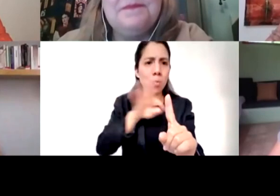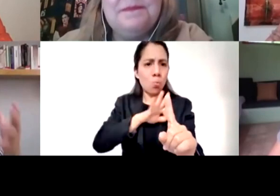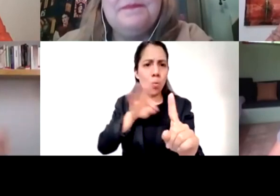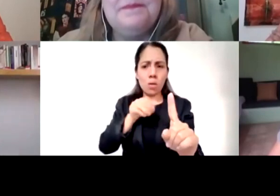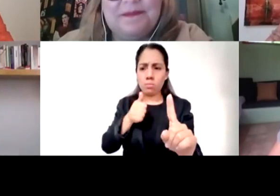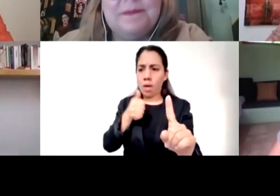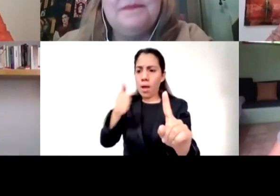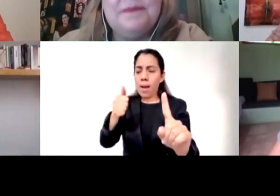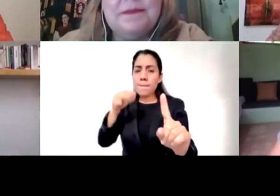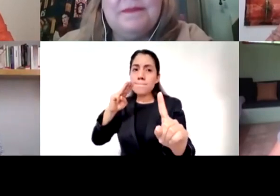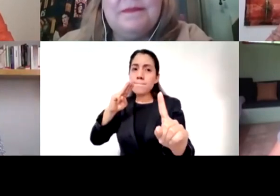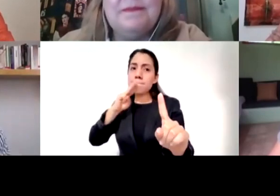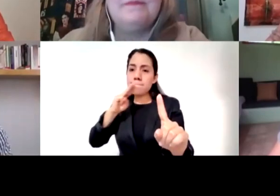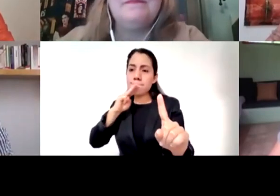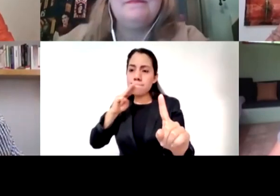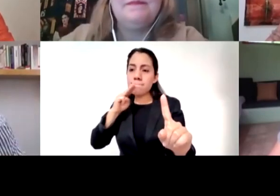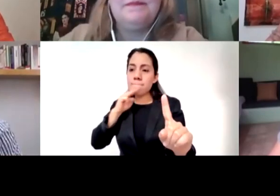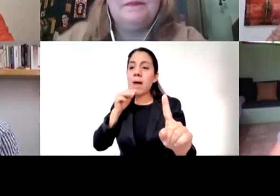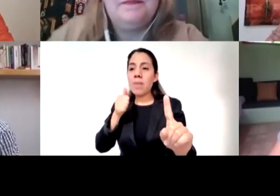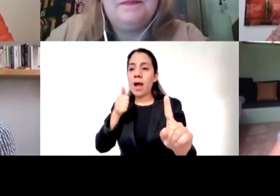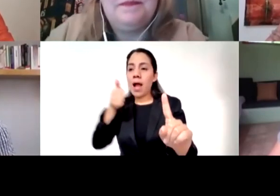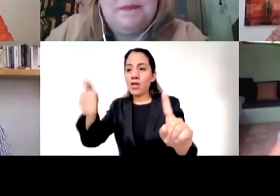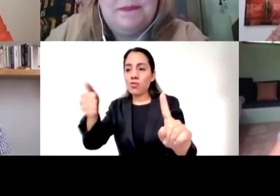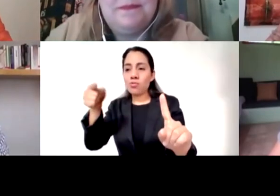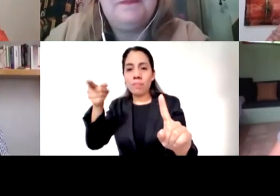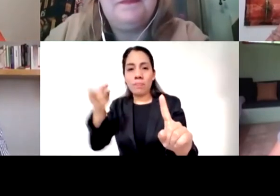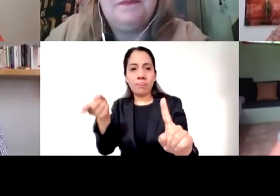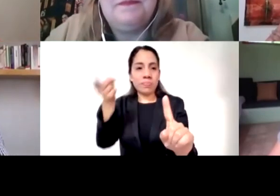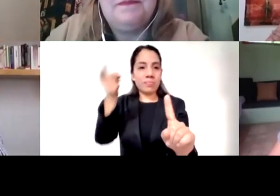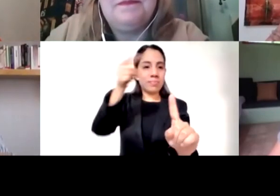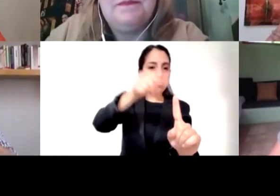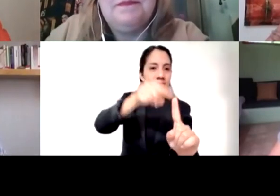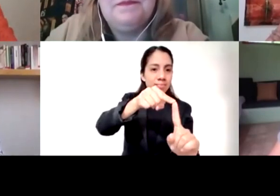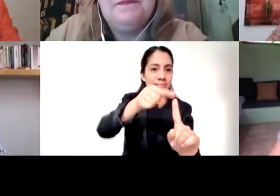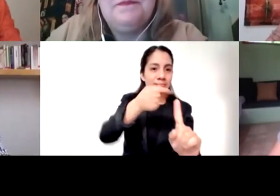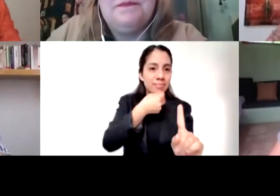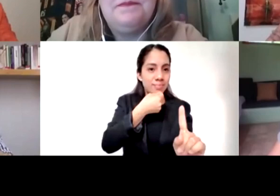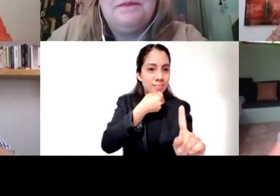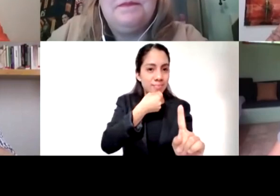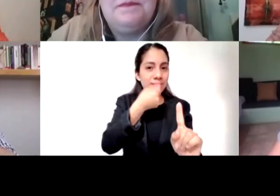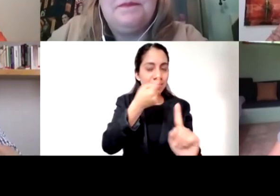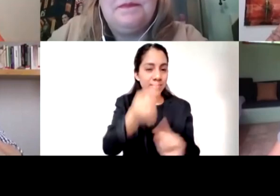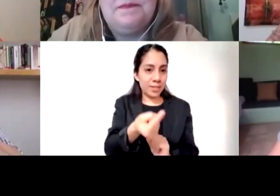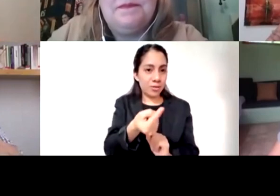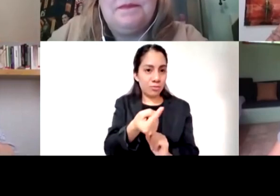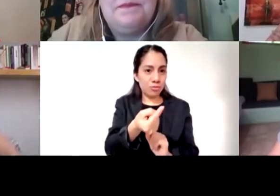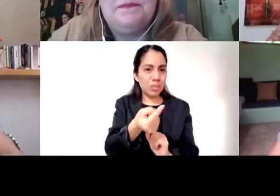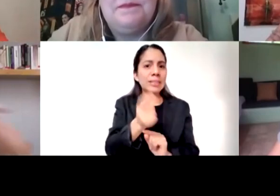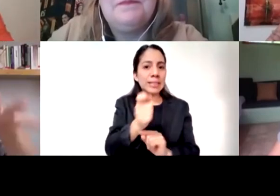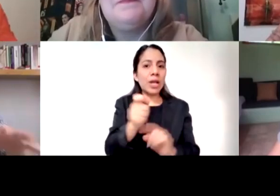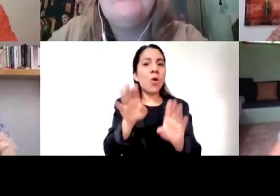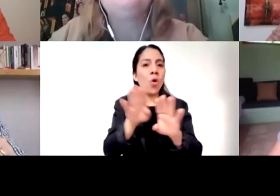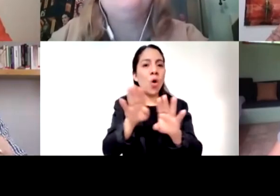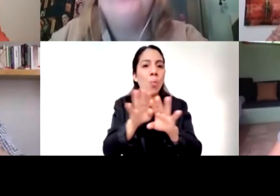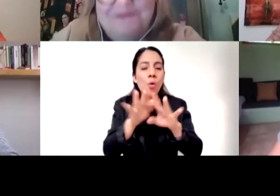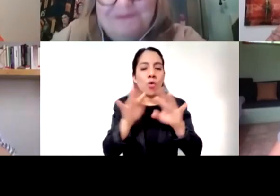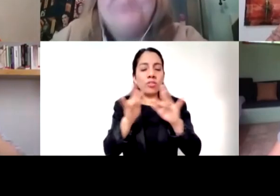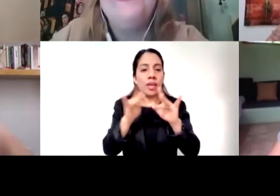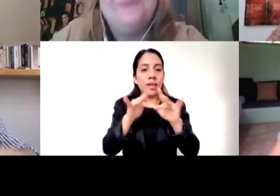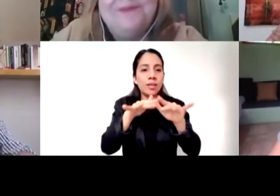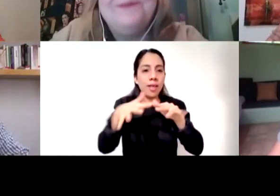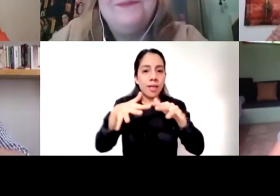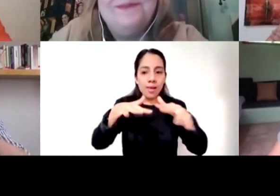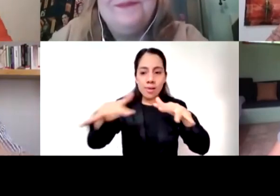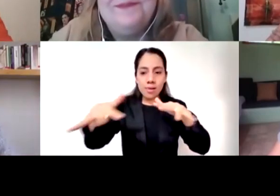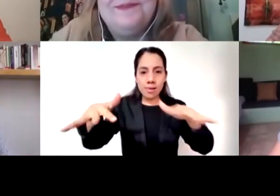generar esta vinculación este porque además es un no es un tejido es un retejido ¿no? que se